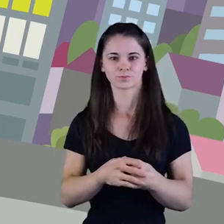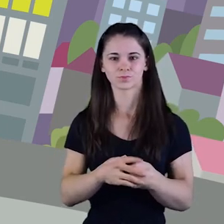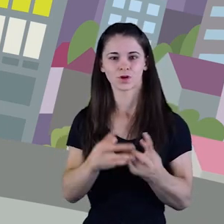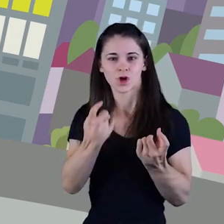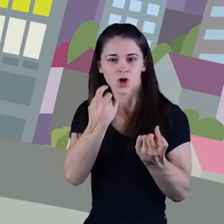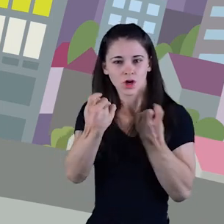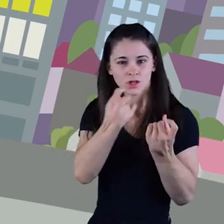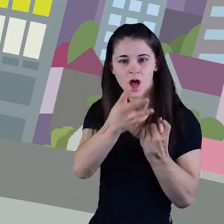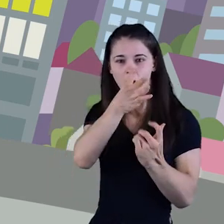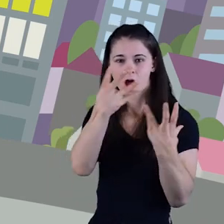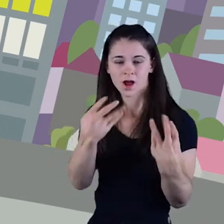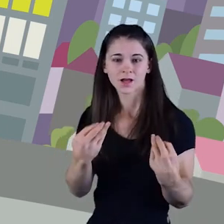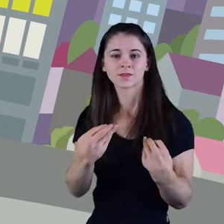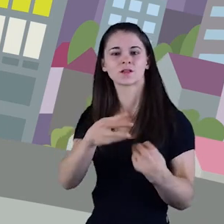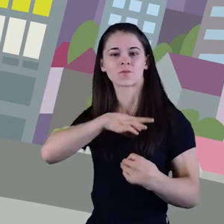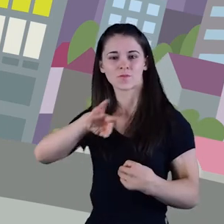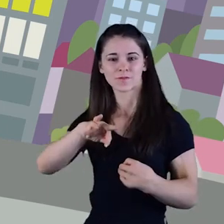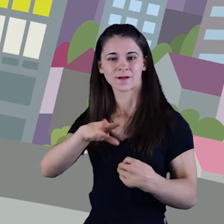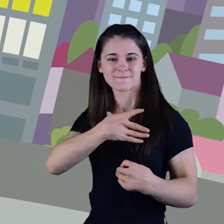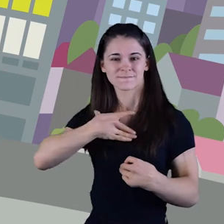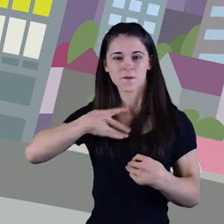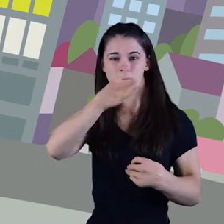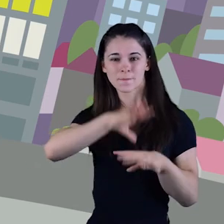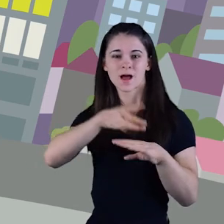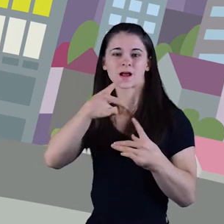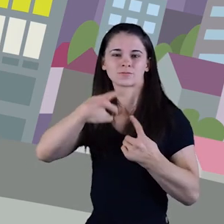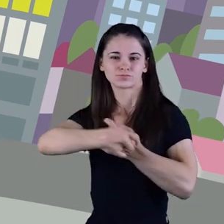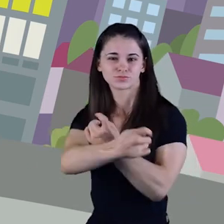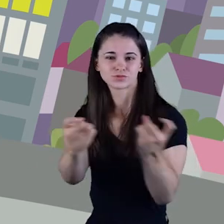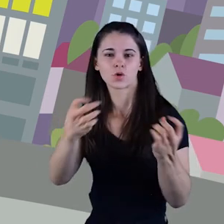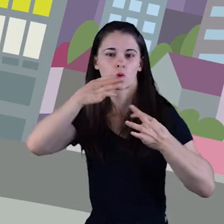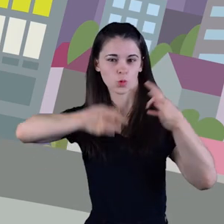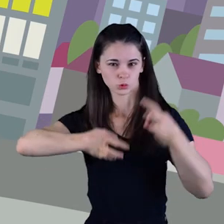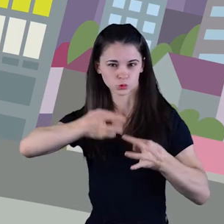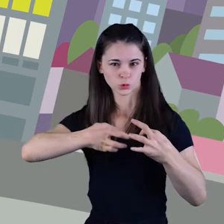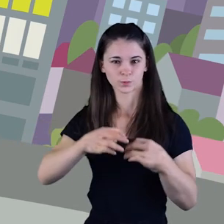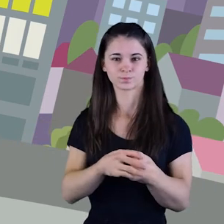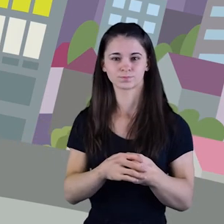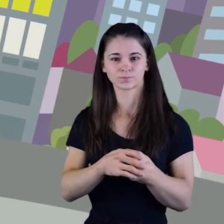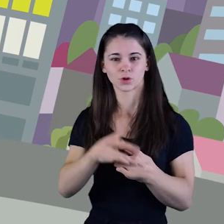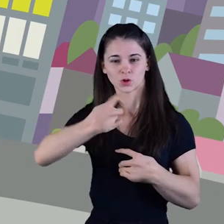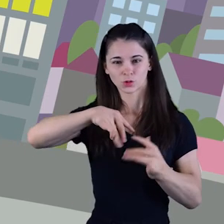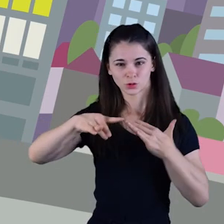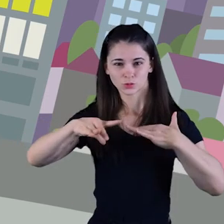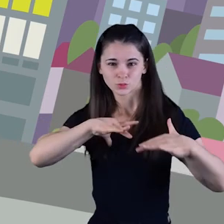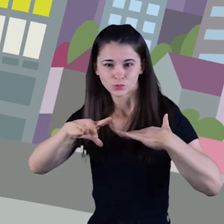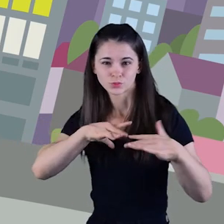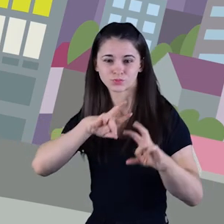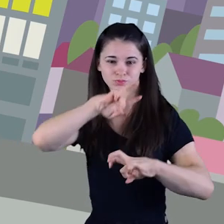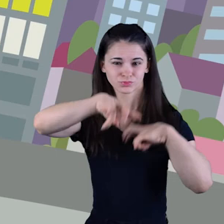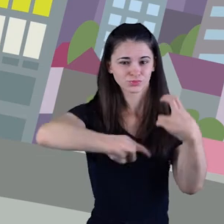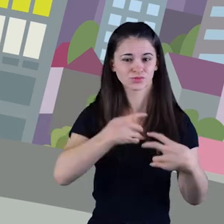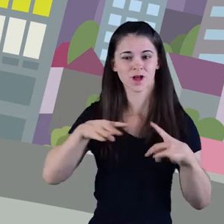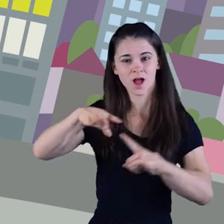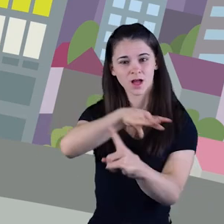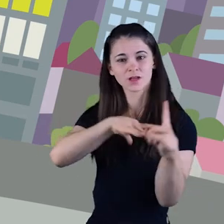Gestionamos el caudal de agua disponible asegurando un reparto justo. Realizamos actuaciones de recuperación